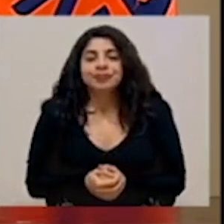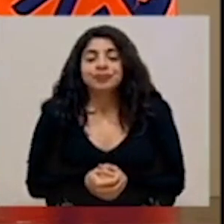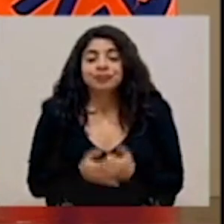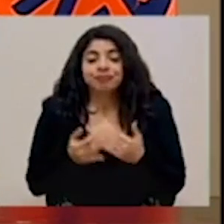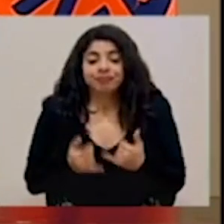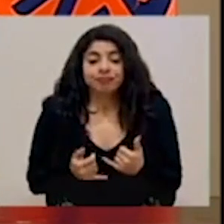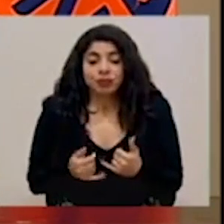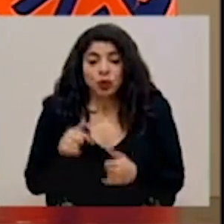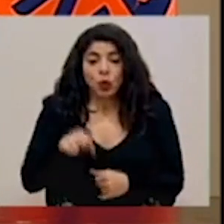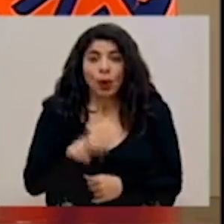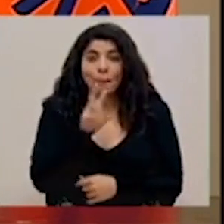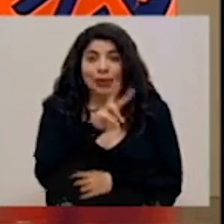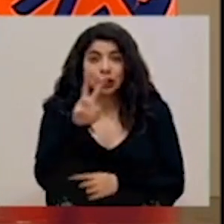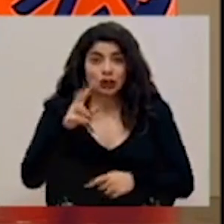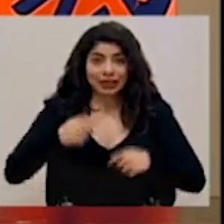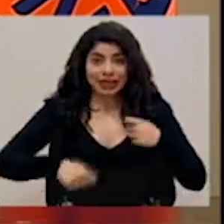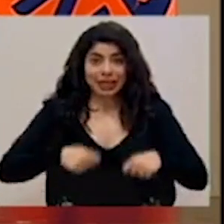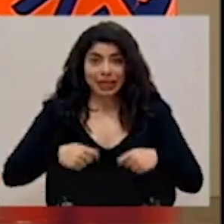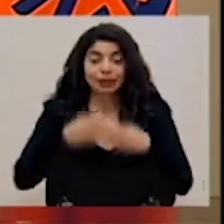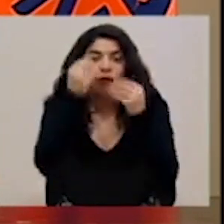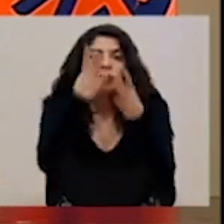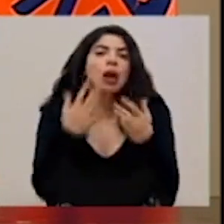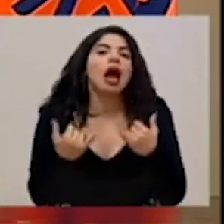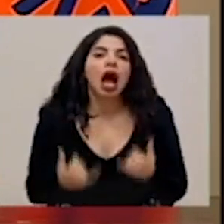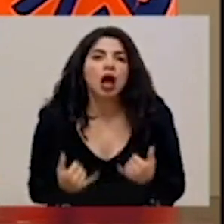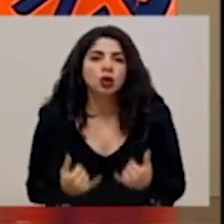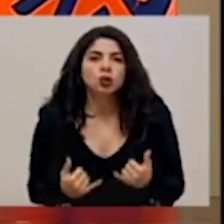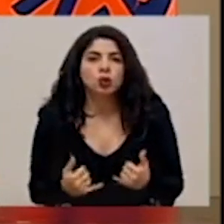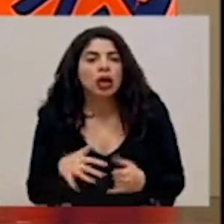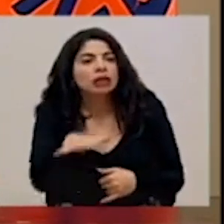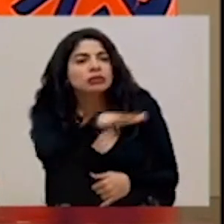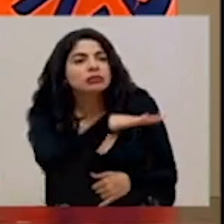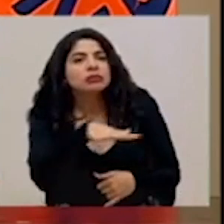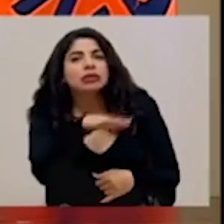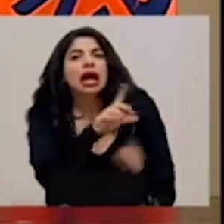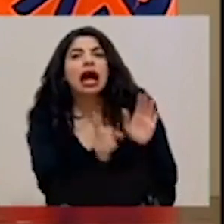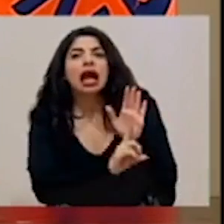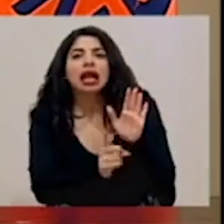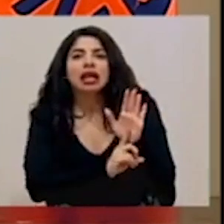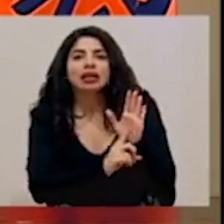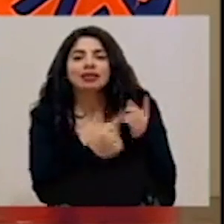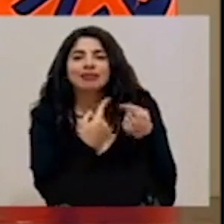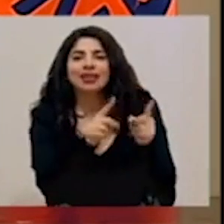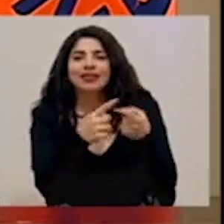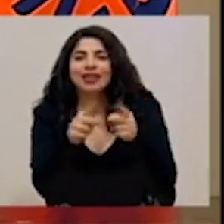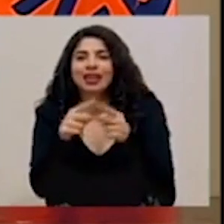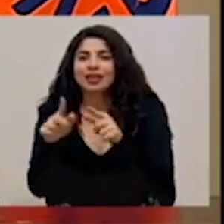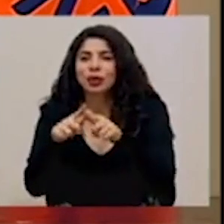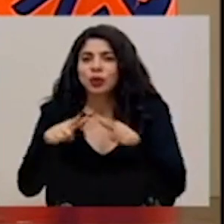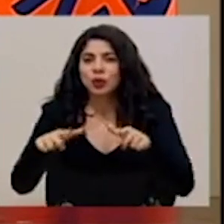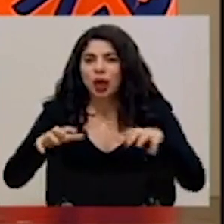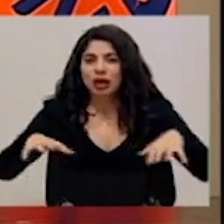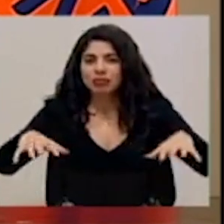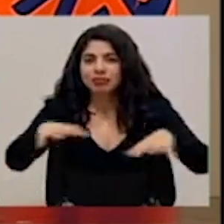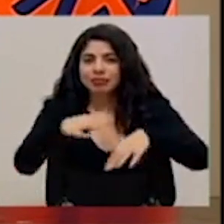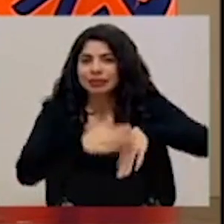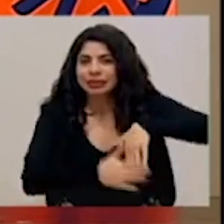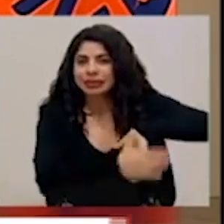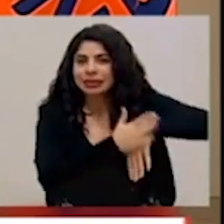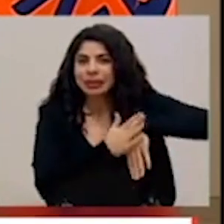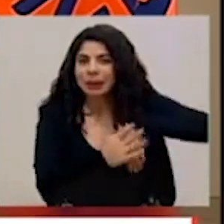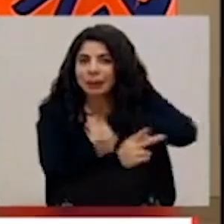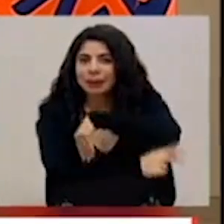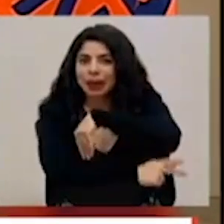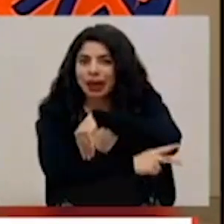Procedemos hoy 22 de septiembre a hacer la actualización de los estados de alerta en los diferentes territorios del país, esto con